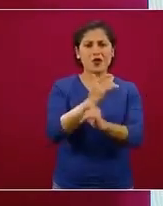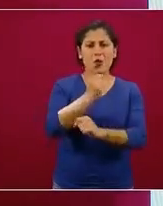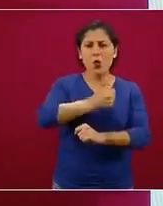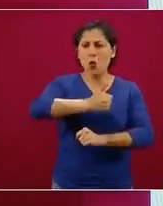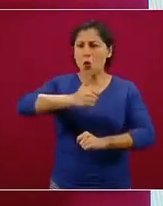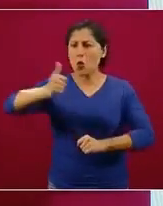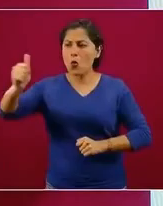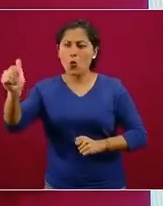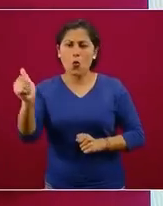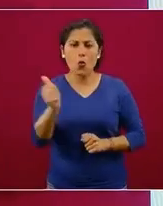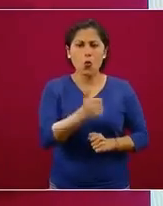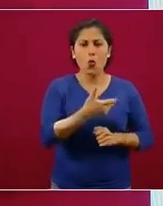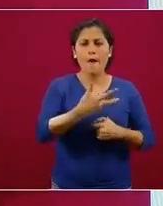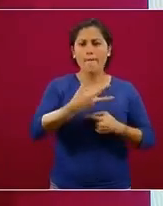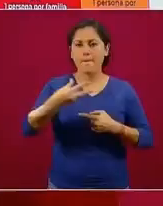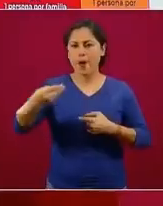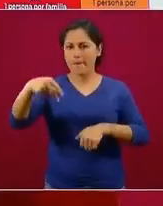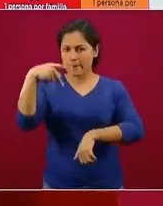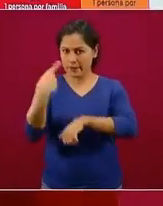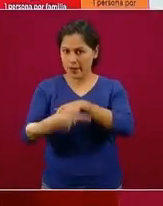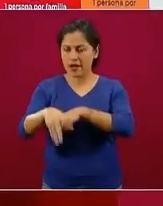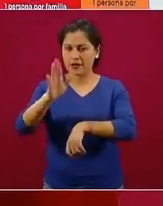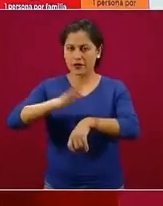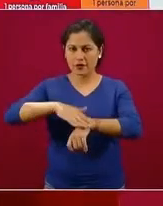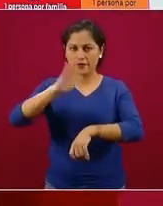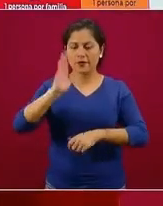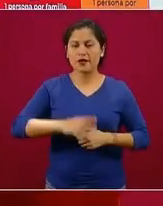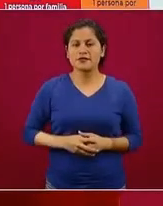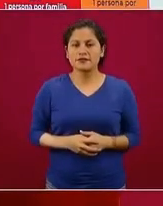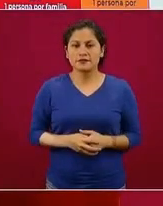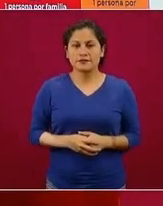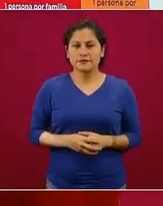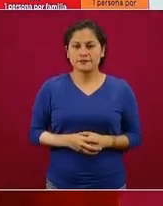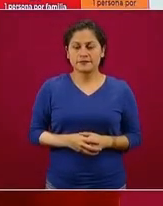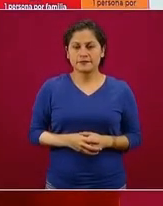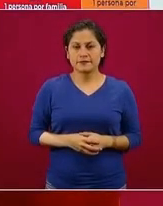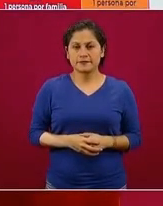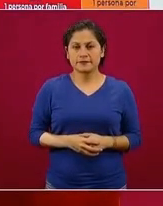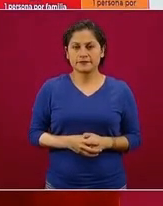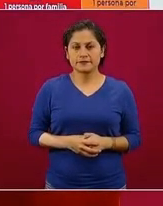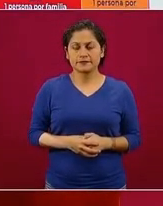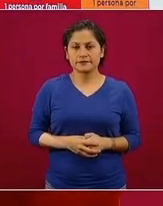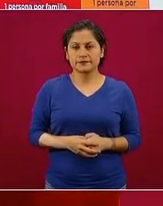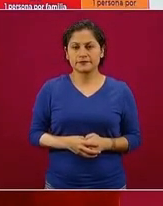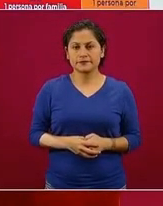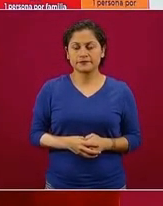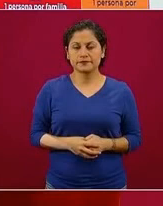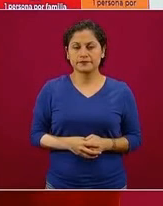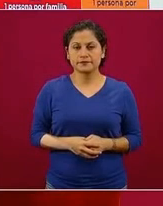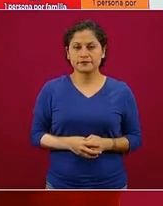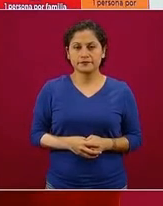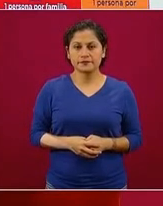movilidad se contribuye más al riesgo de una reactivación de la epidemia.